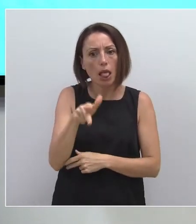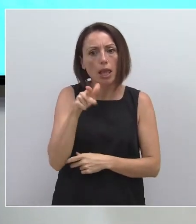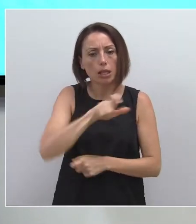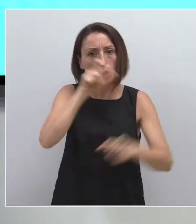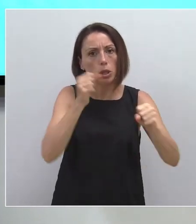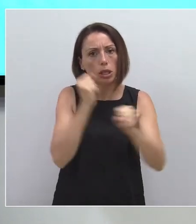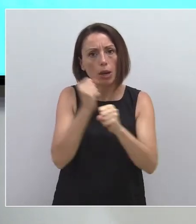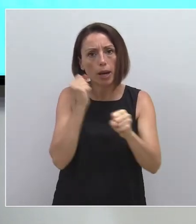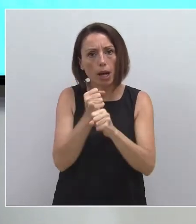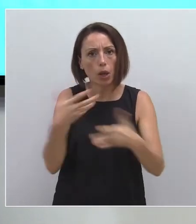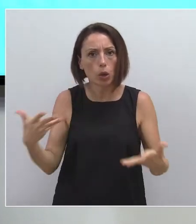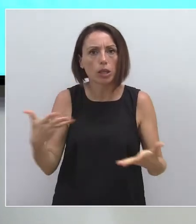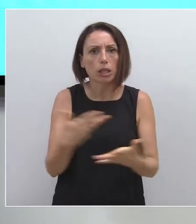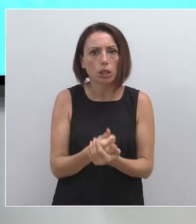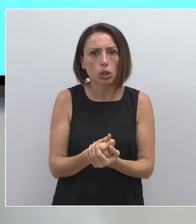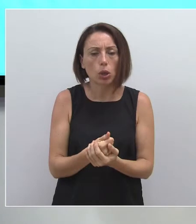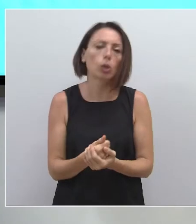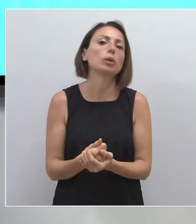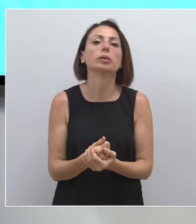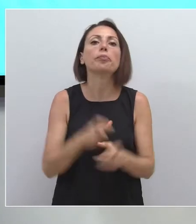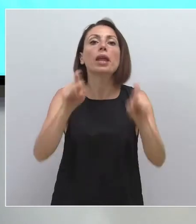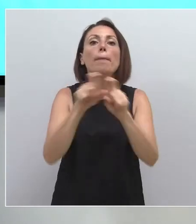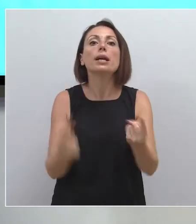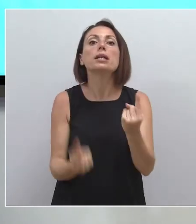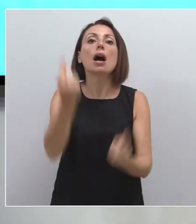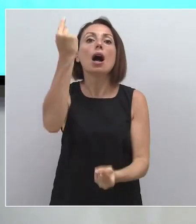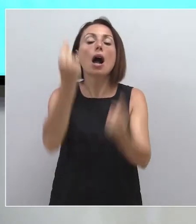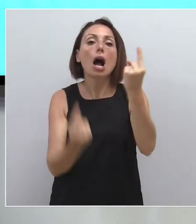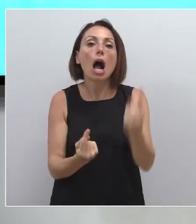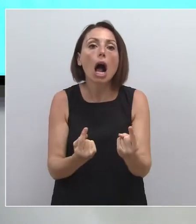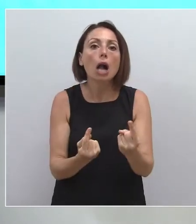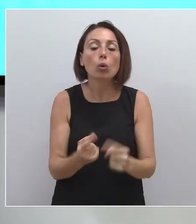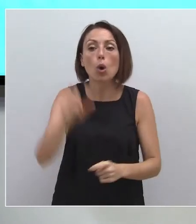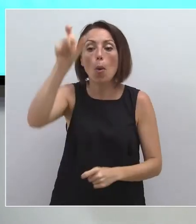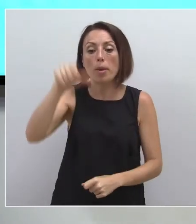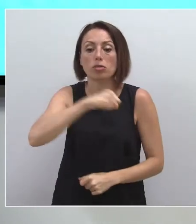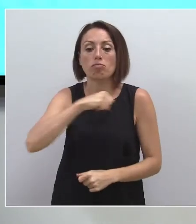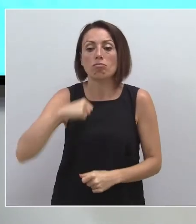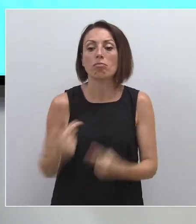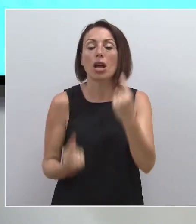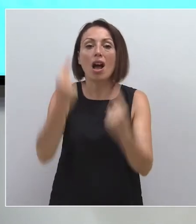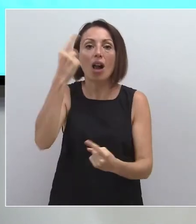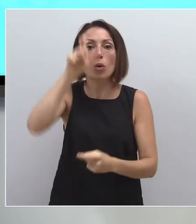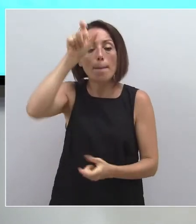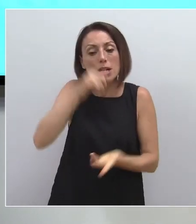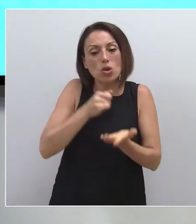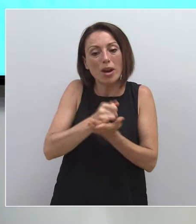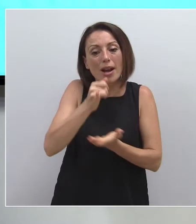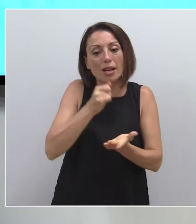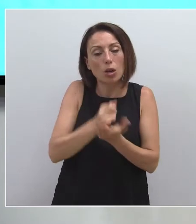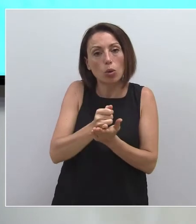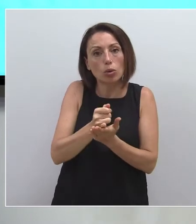trabajadores. Es decir, el hecho de que haya alguna empresa, de que haya algún particular, de que haya algún agricultor que no